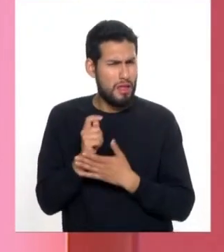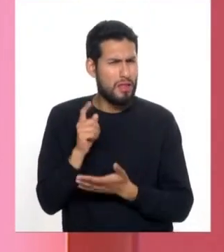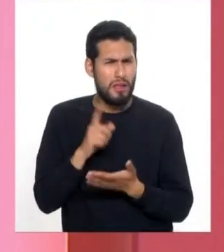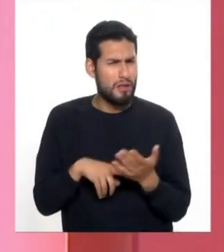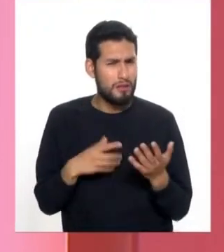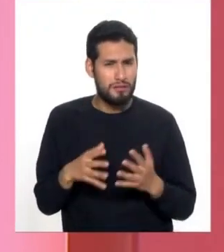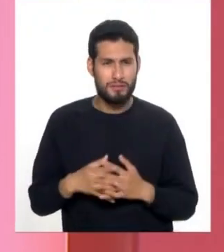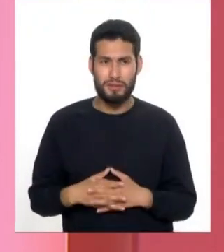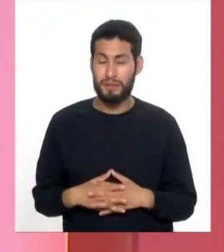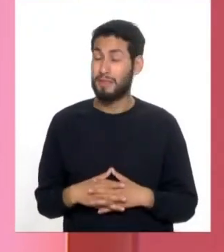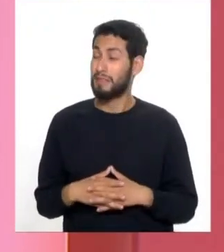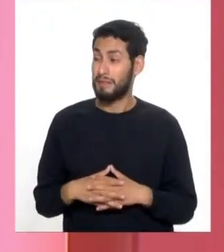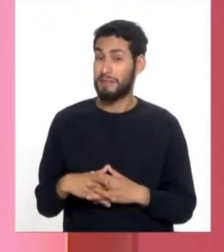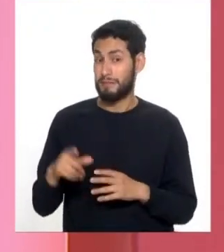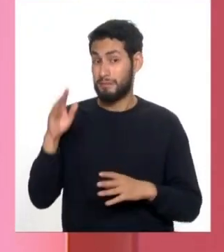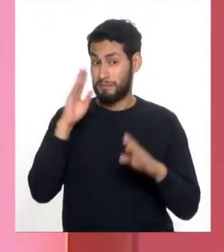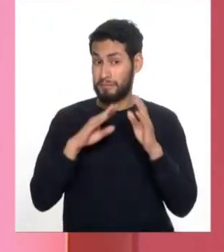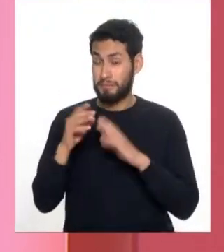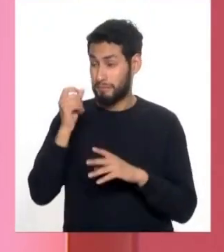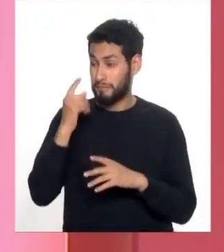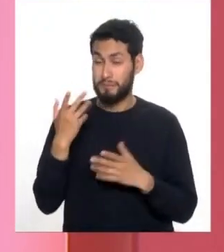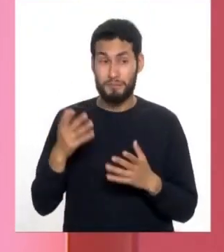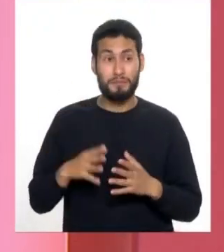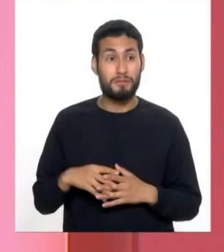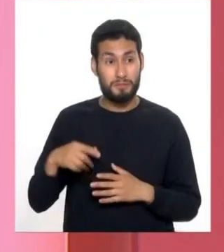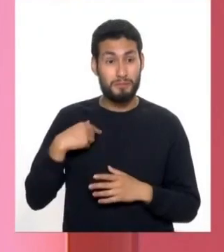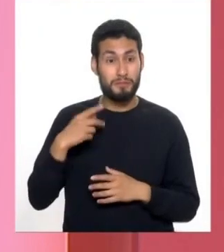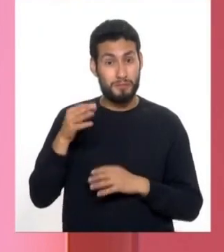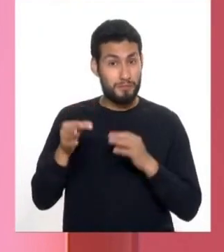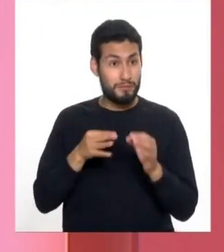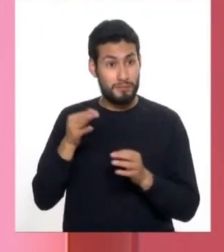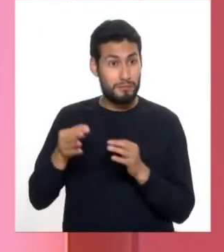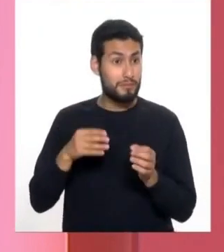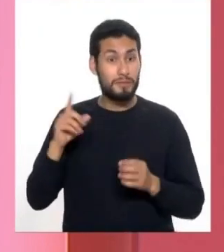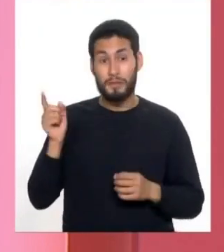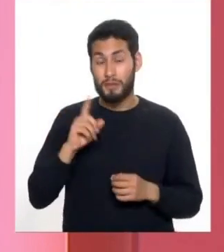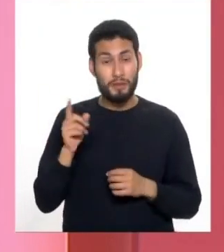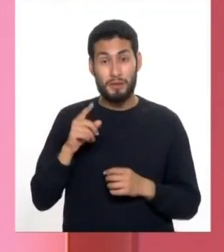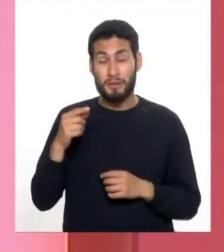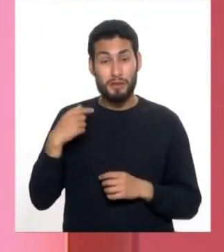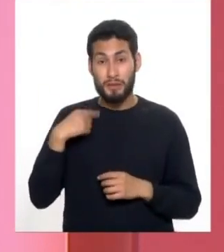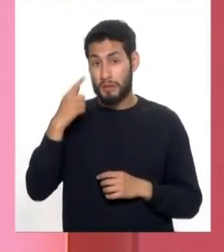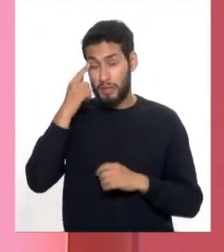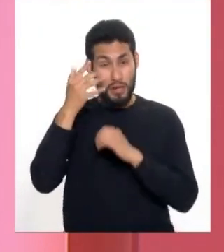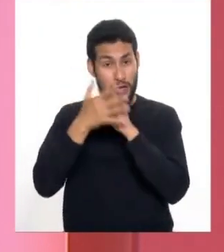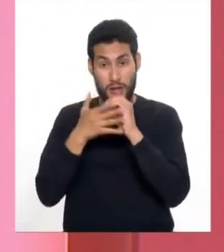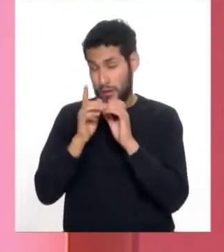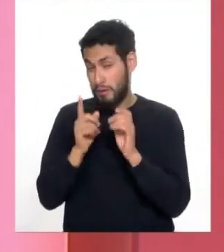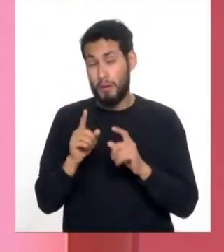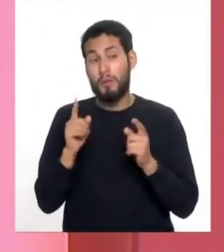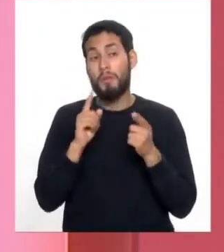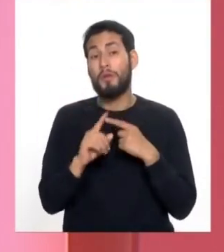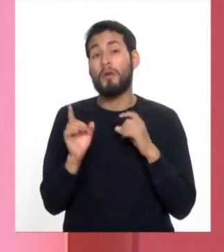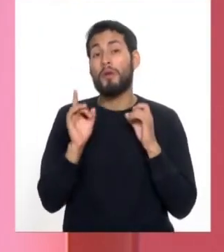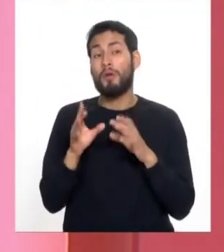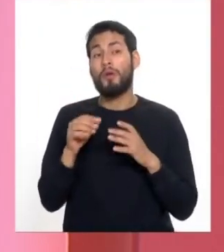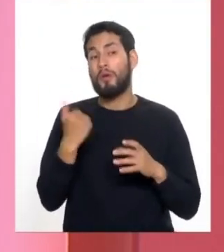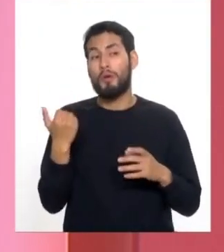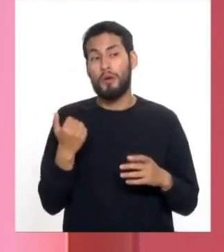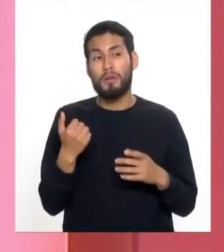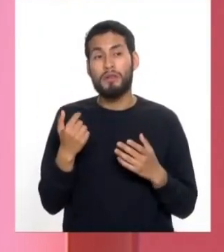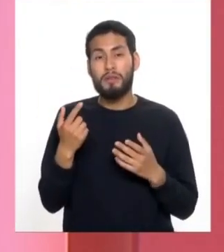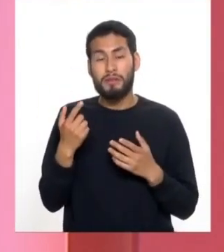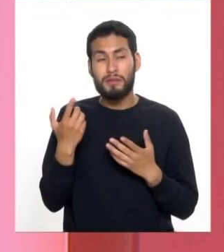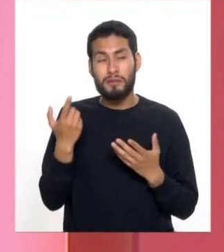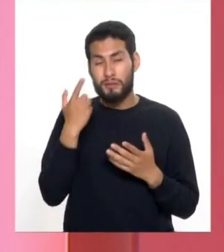Muy bien, entendemos tu preocupación, ¿no? Sabemos, ya lo hemos explicado, que ya no vuelve a aparecer cataratas, que sí puede haber nubla, se